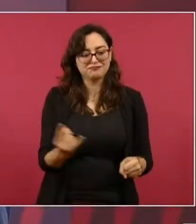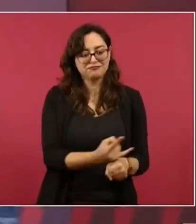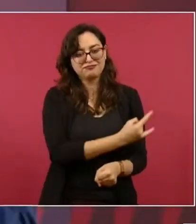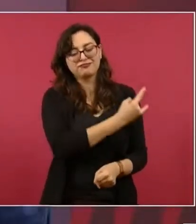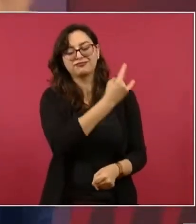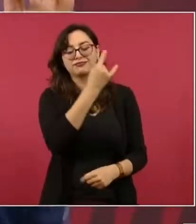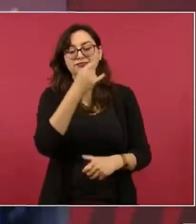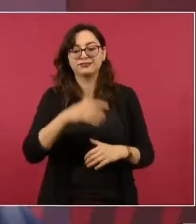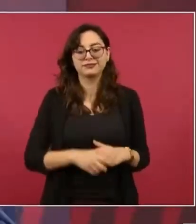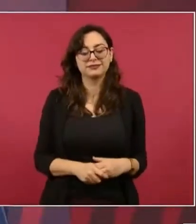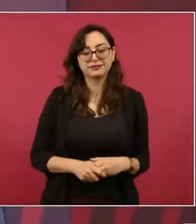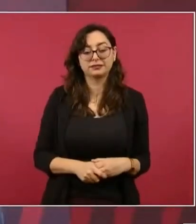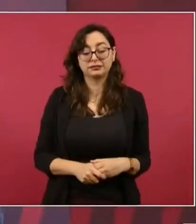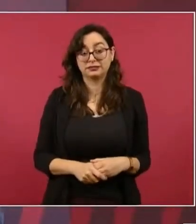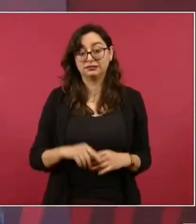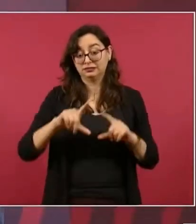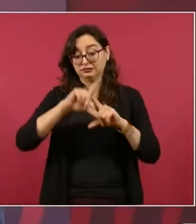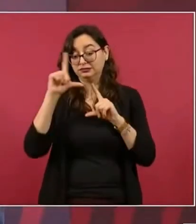bastante